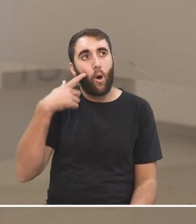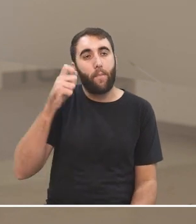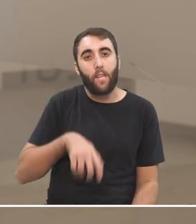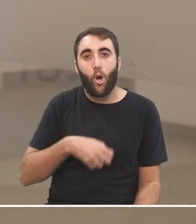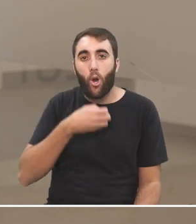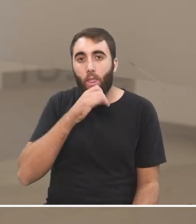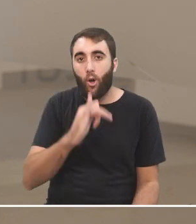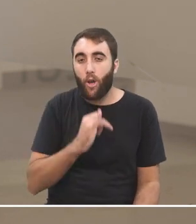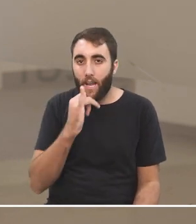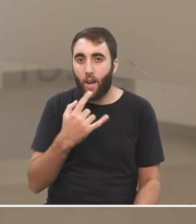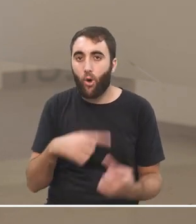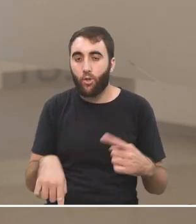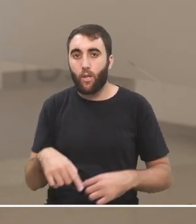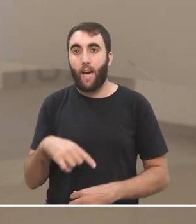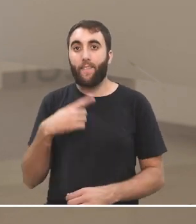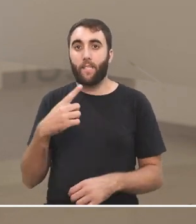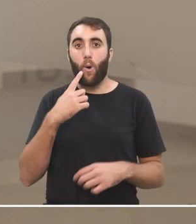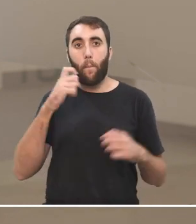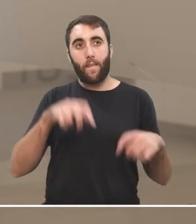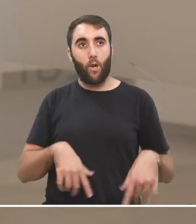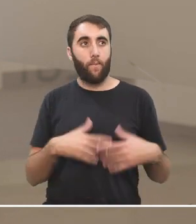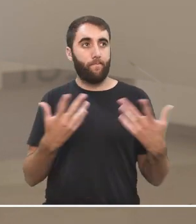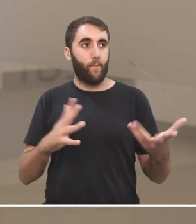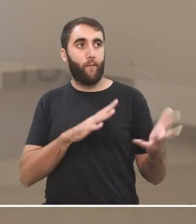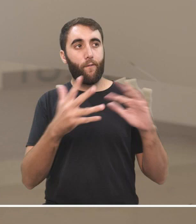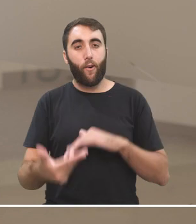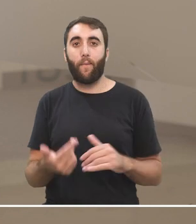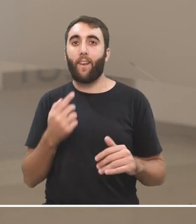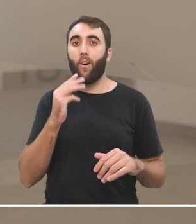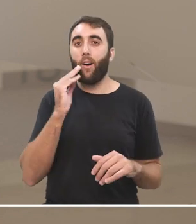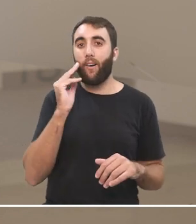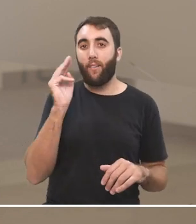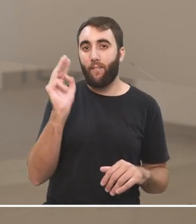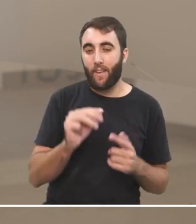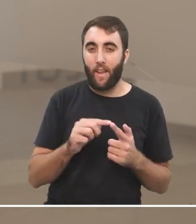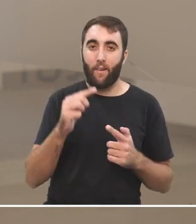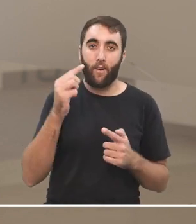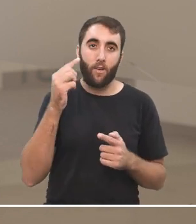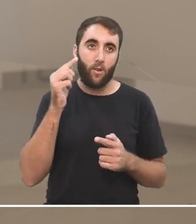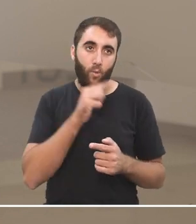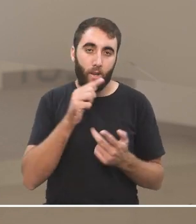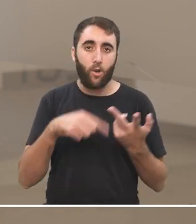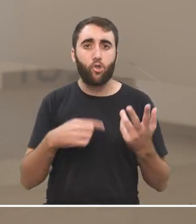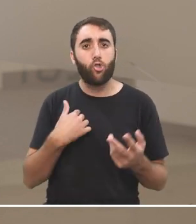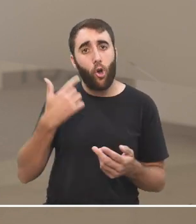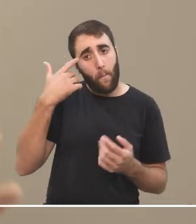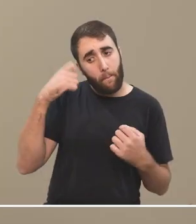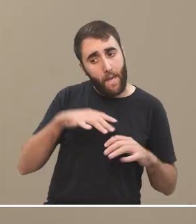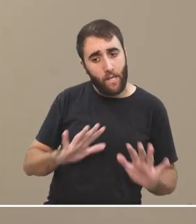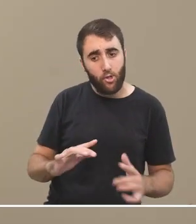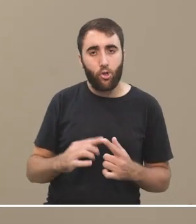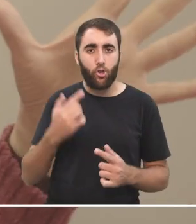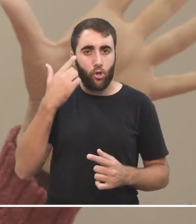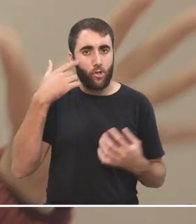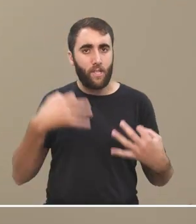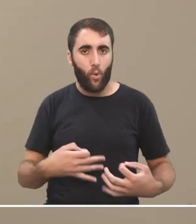opinión y son opiniones categóricas ese formato de las redes sociales es yo pienso esto yo sé esto yo estoy segura que